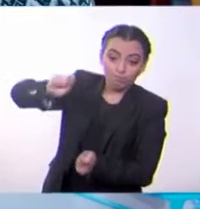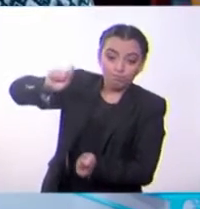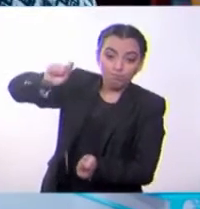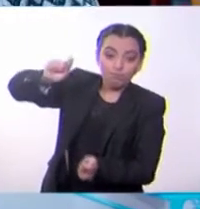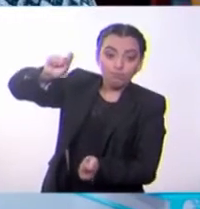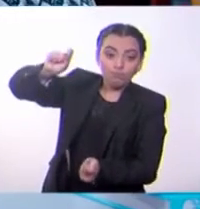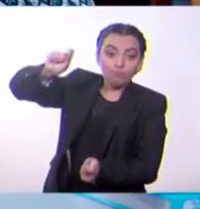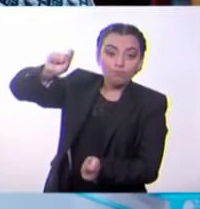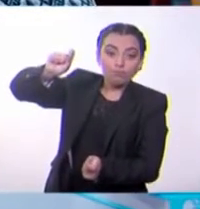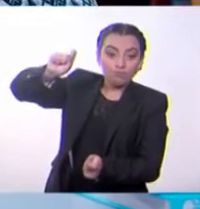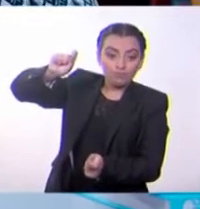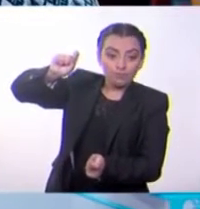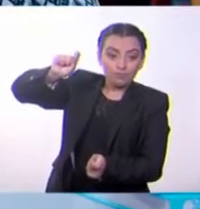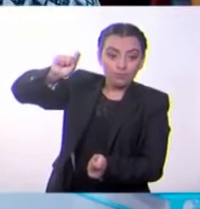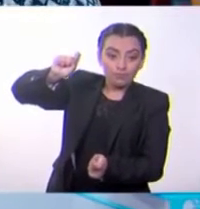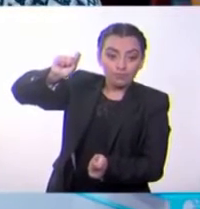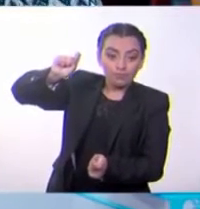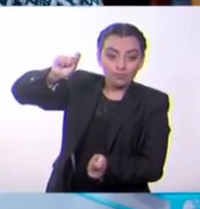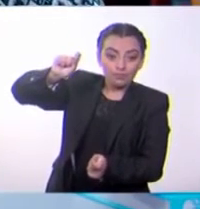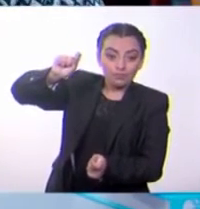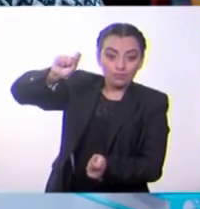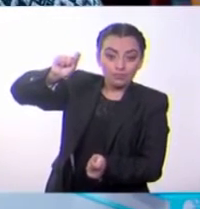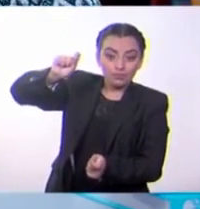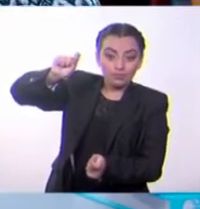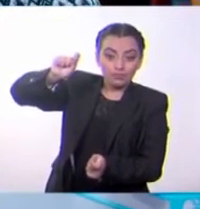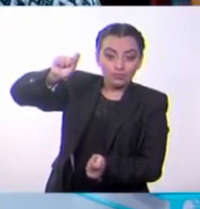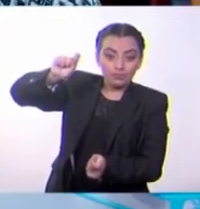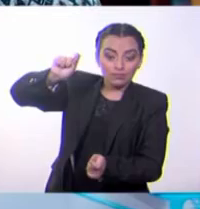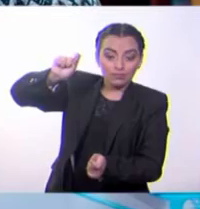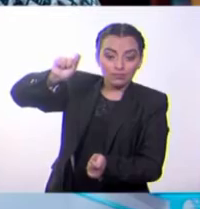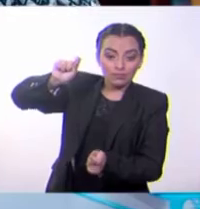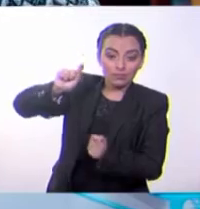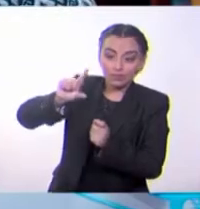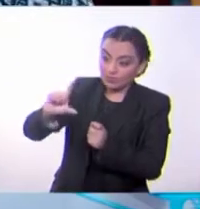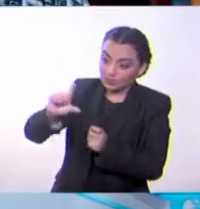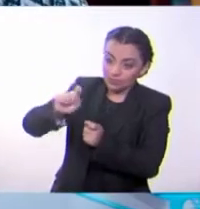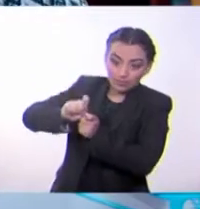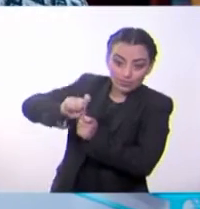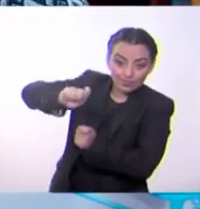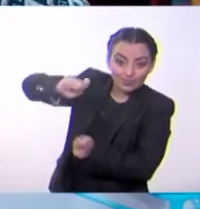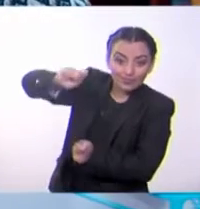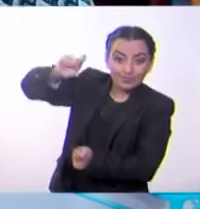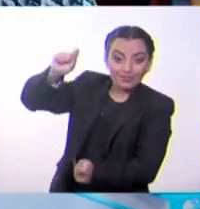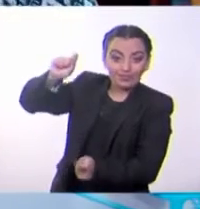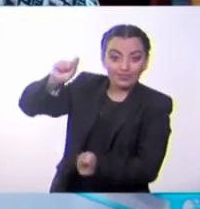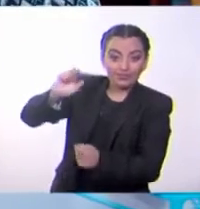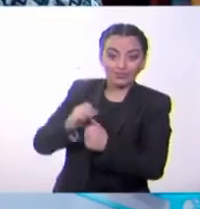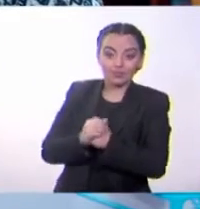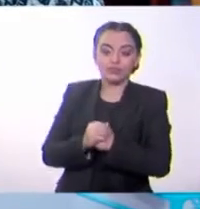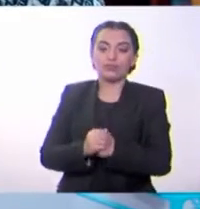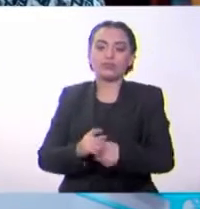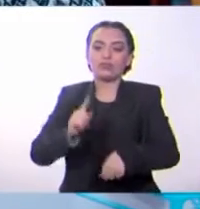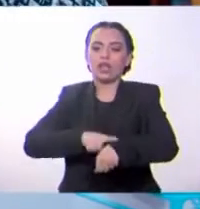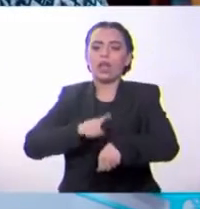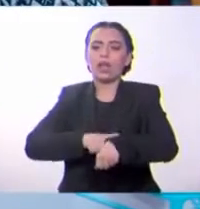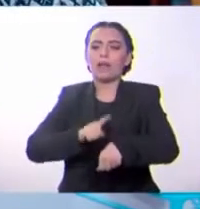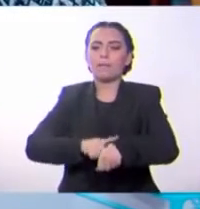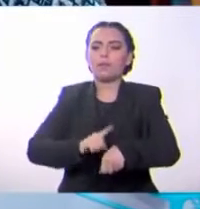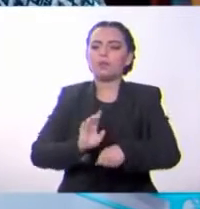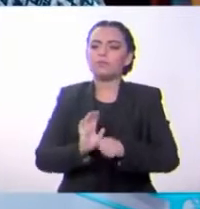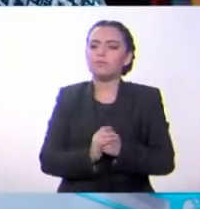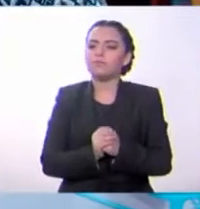¡Guau! ¡Qué rápido creciste! ¡Fueron 30 milímetros! ¿Y qué pasa ahora si la prueba te la hago?